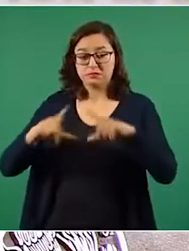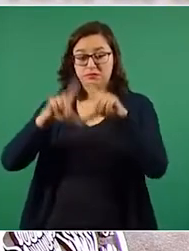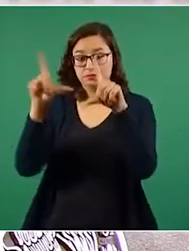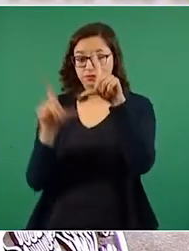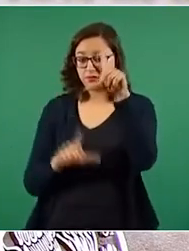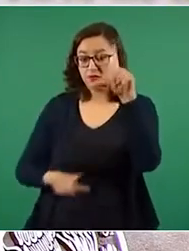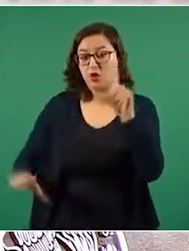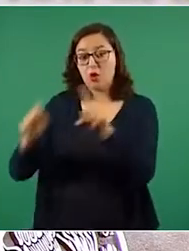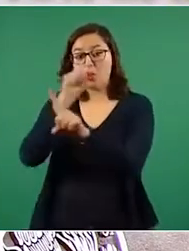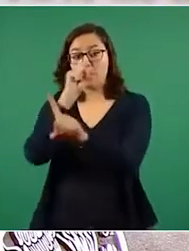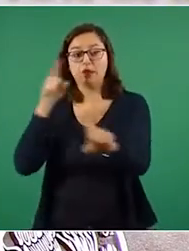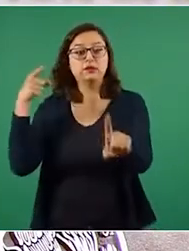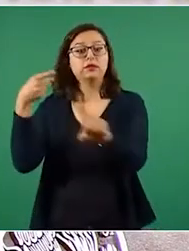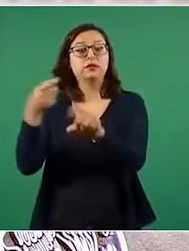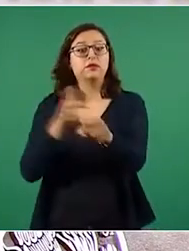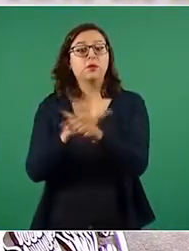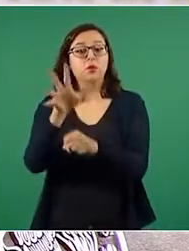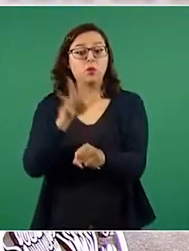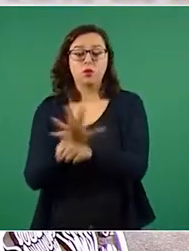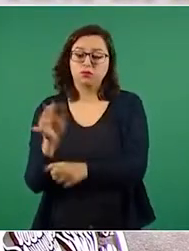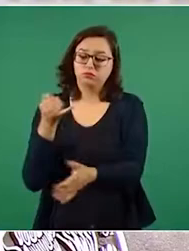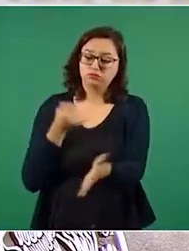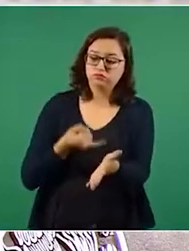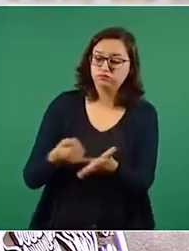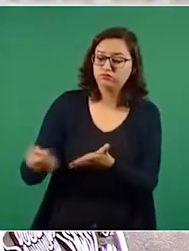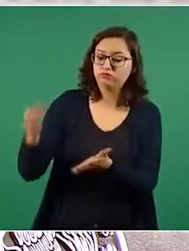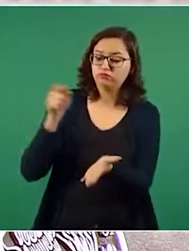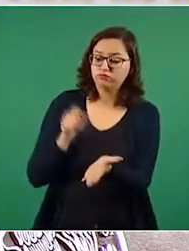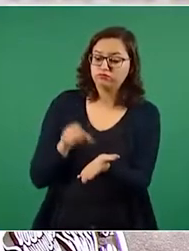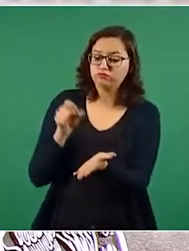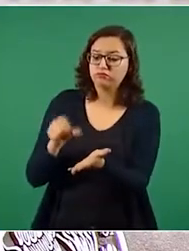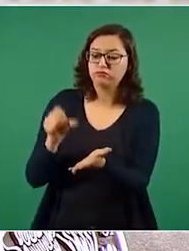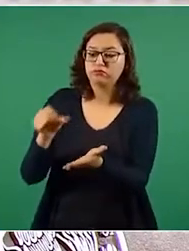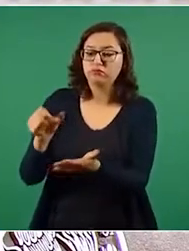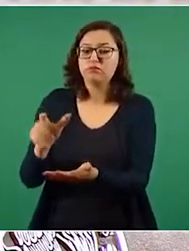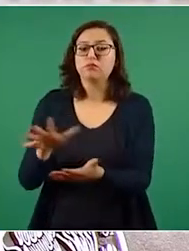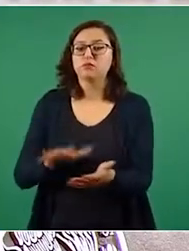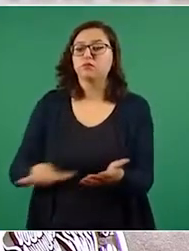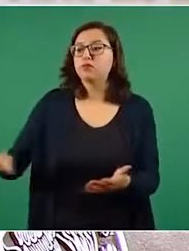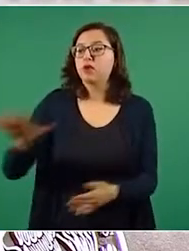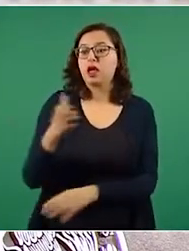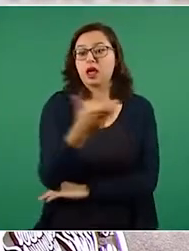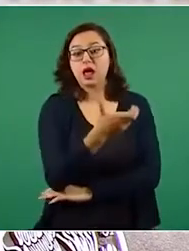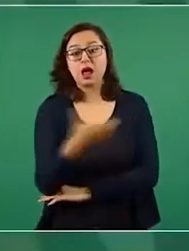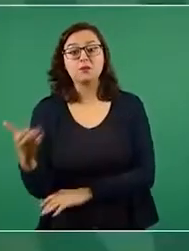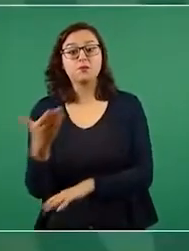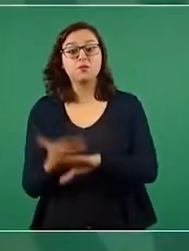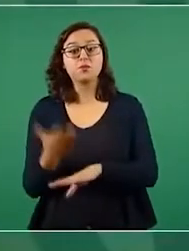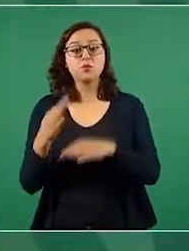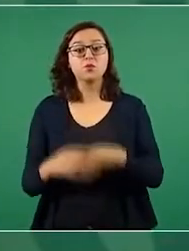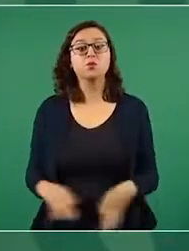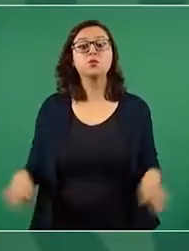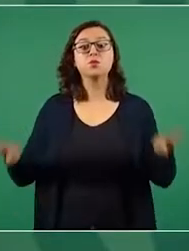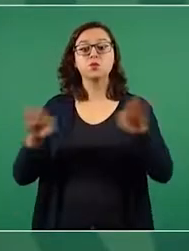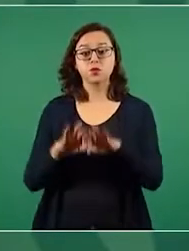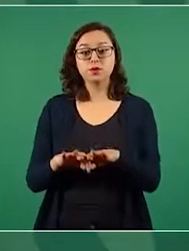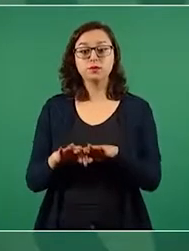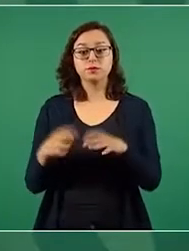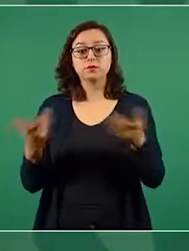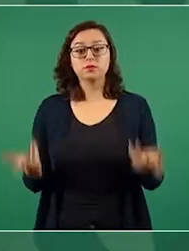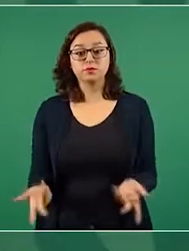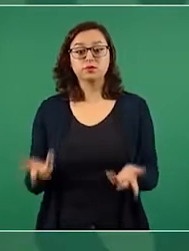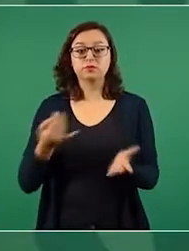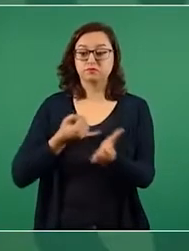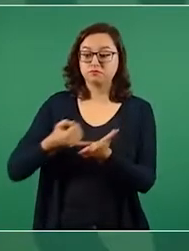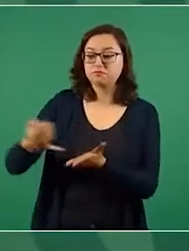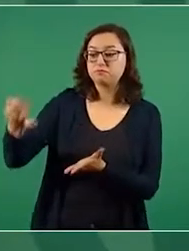mejorar la producción agroforestal en zonas rurales prioritarias, promoviendo métodos de